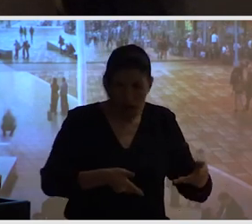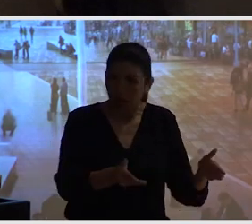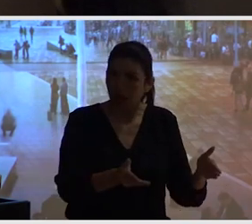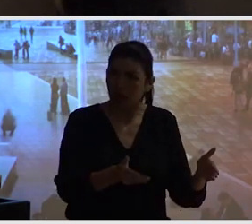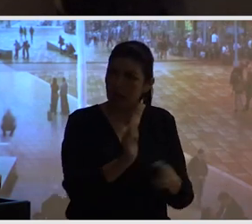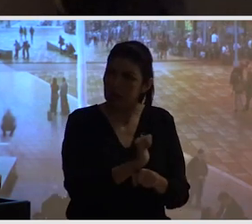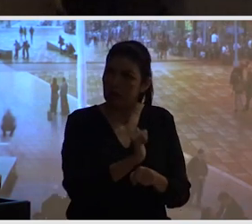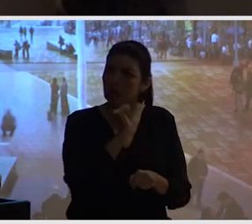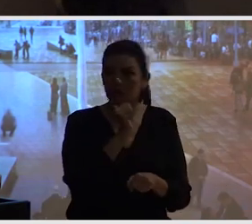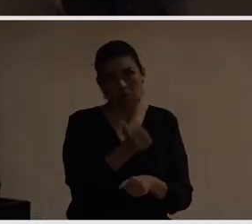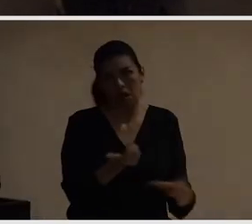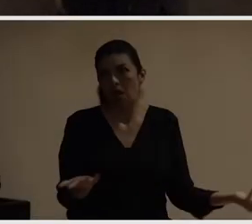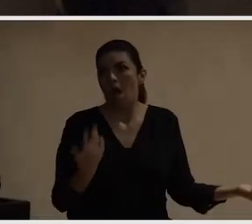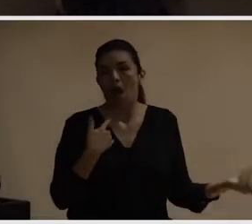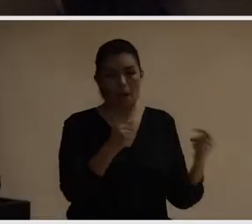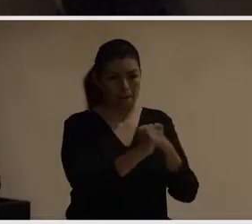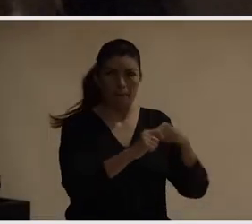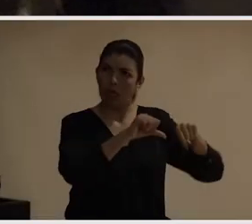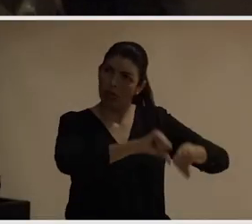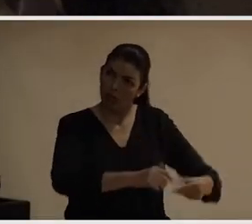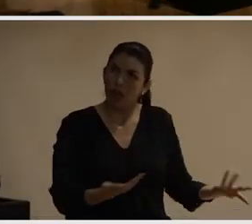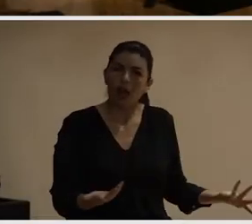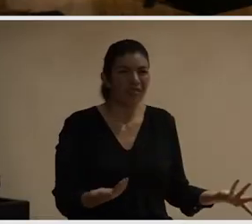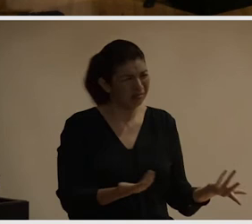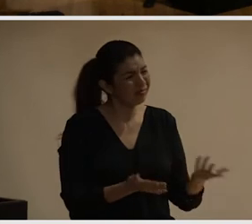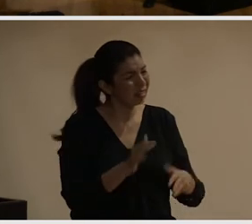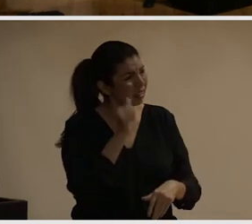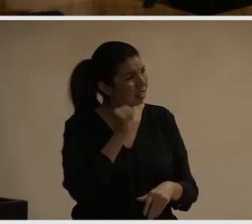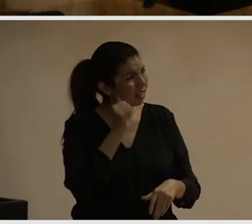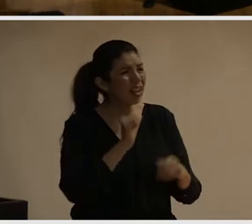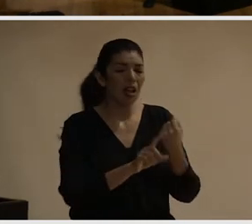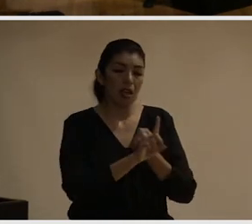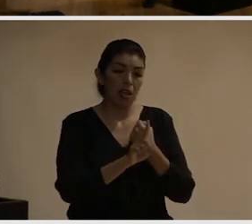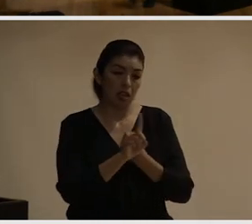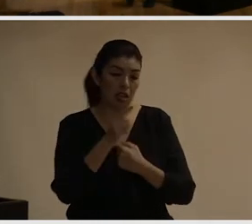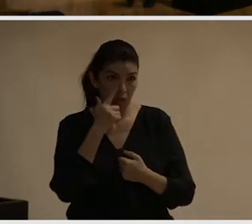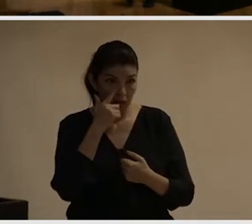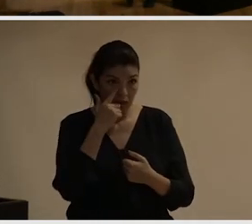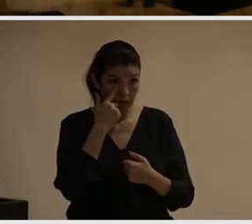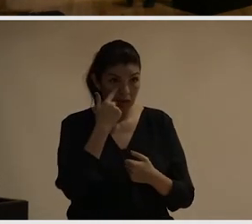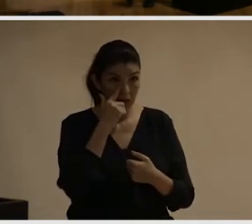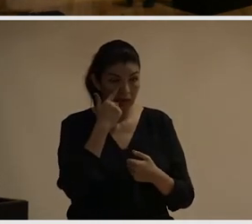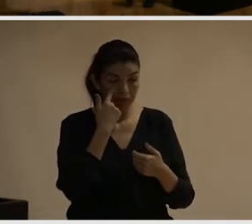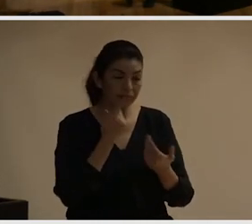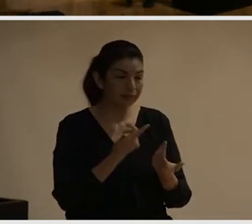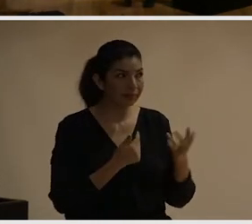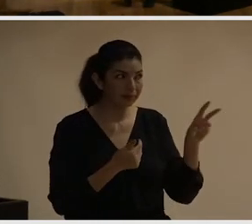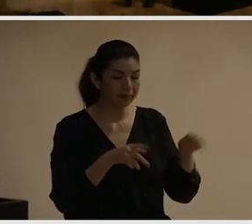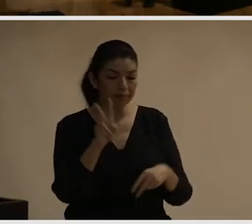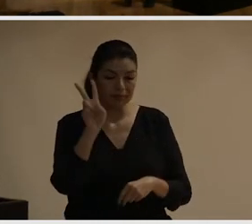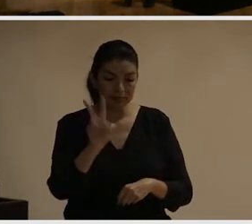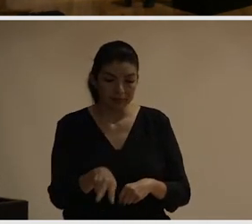base a la implementación Sí y muy bueno que preguntas de los comercios los comercios suelen